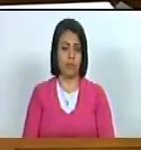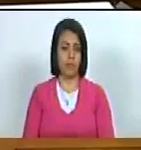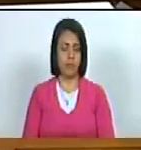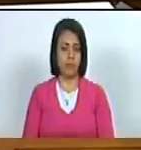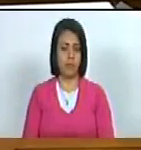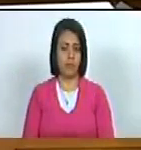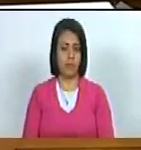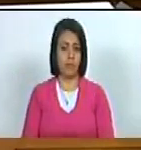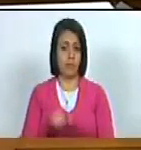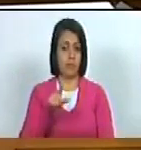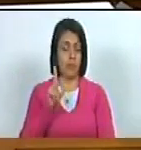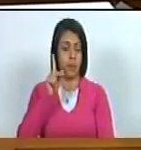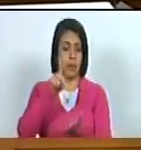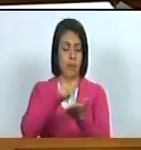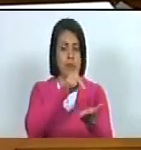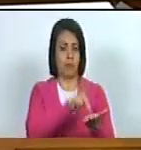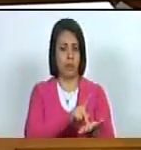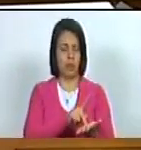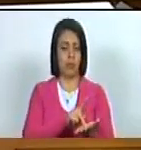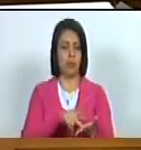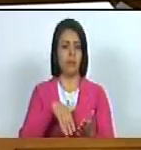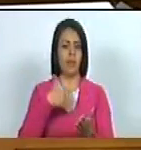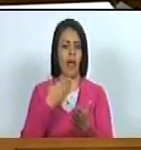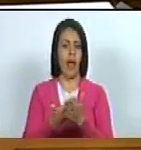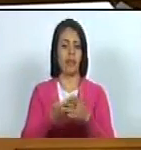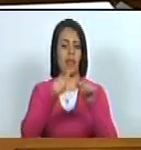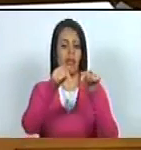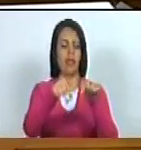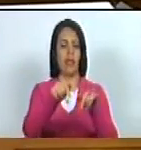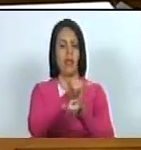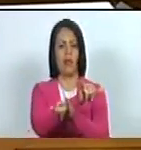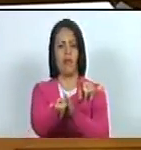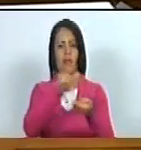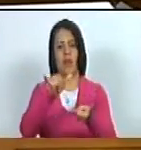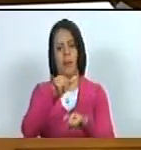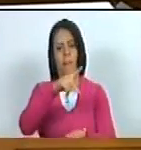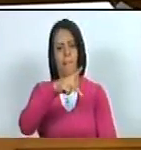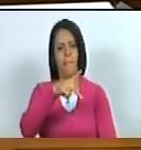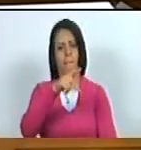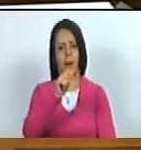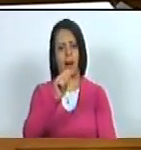esta intervención es hasta aquí llegaste para que iba